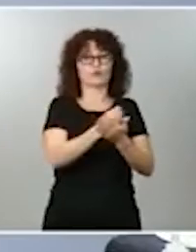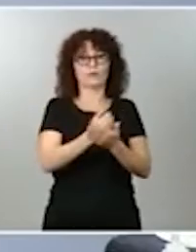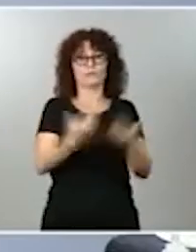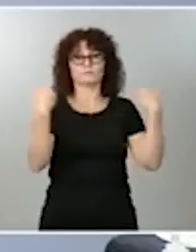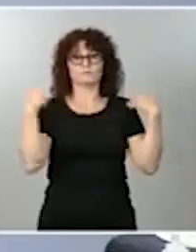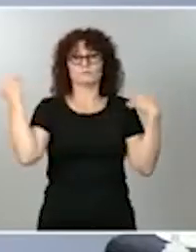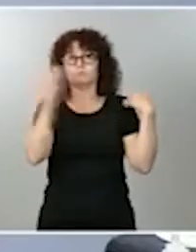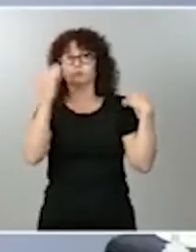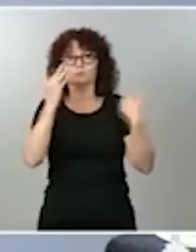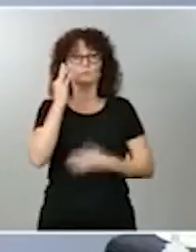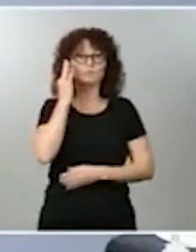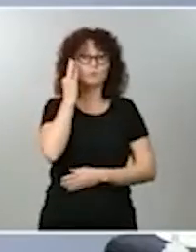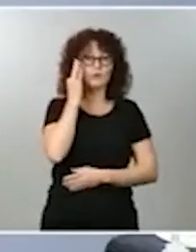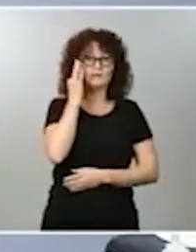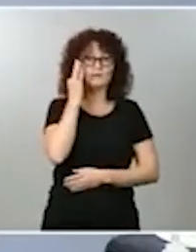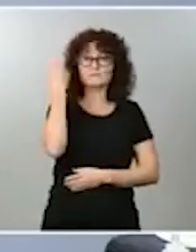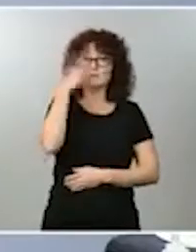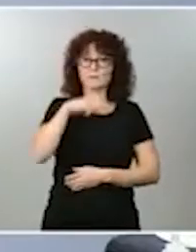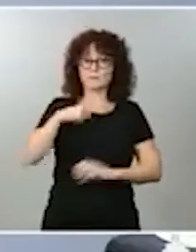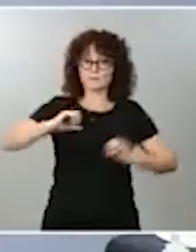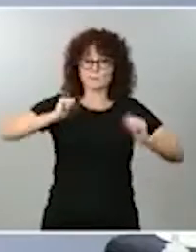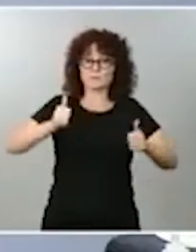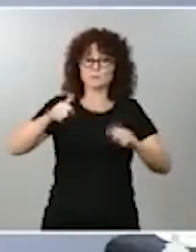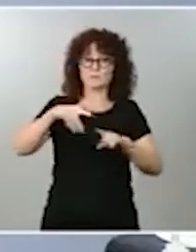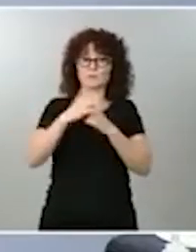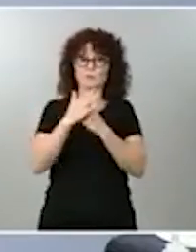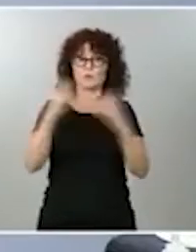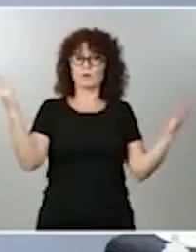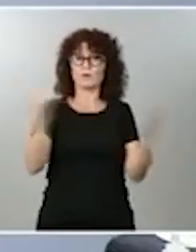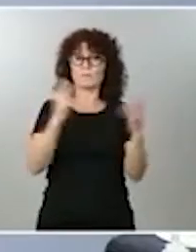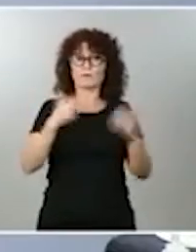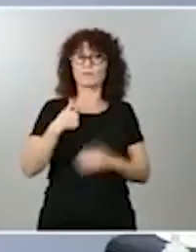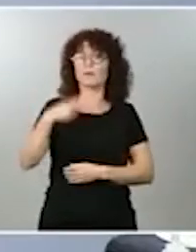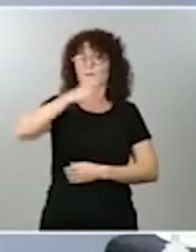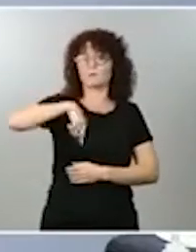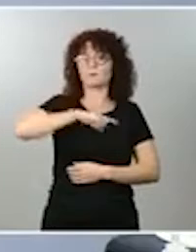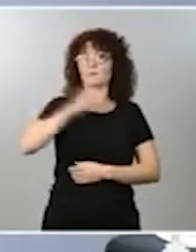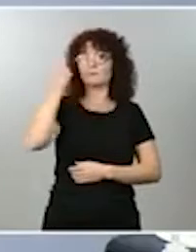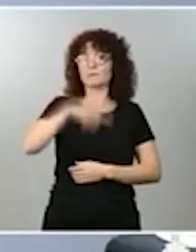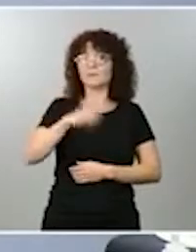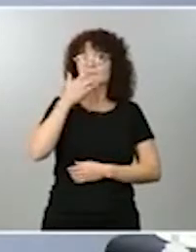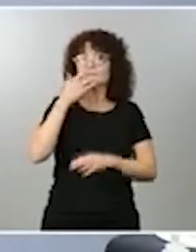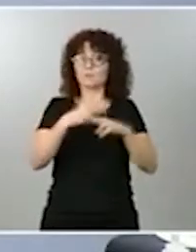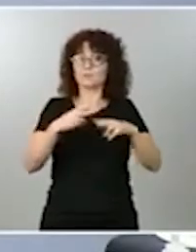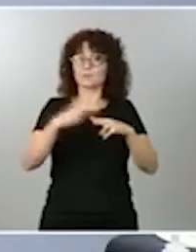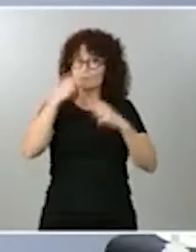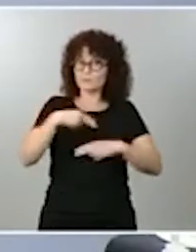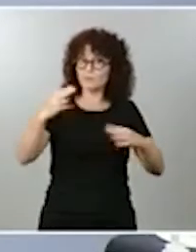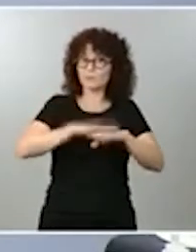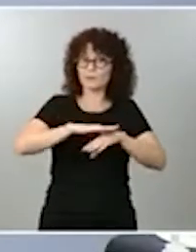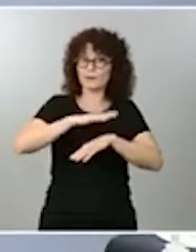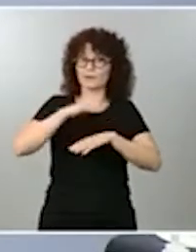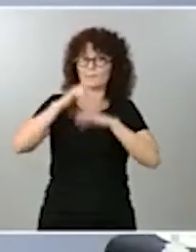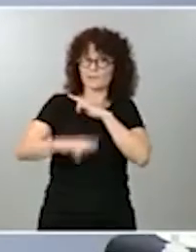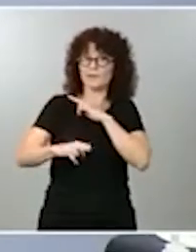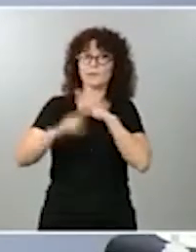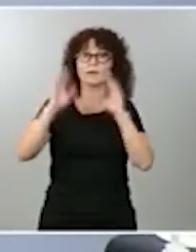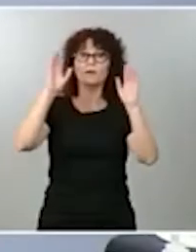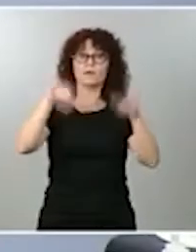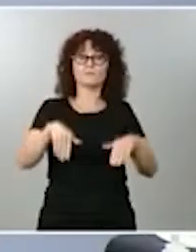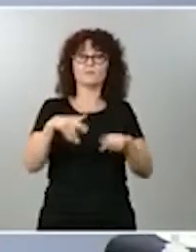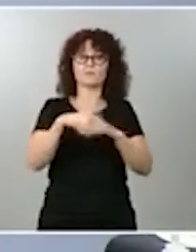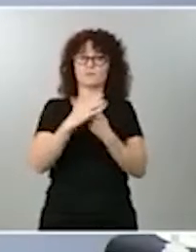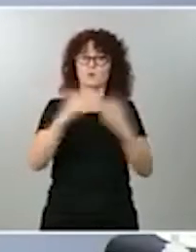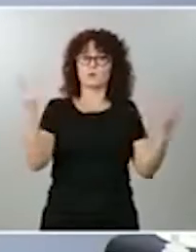de esta situación de emergencia lo hemos sido, de que si no hacemos políticas públicas para evitarlo, el peso de esta situación de emergencia